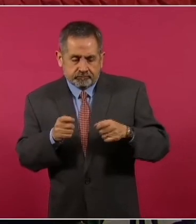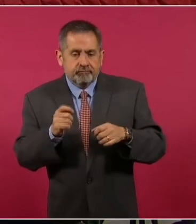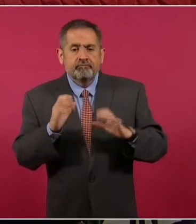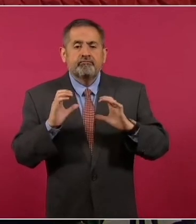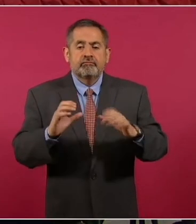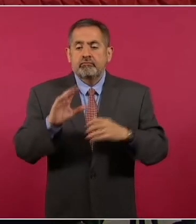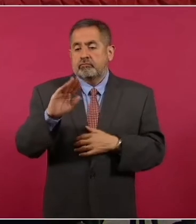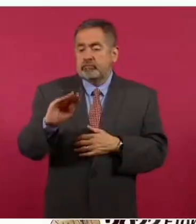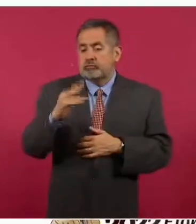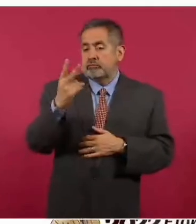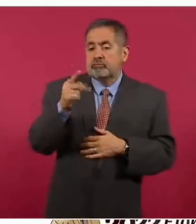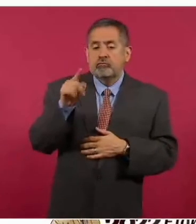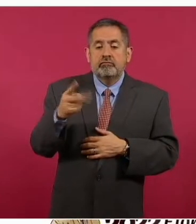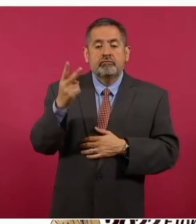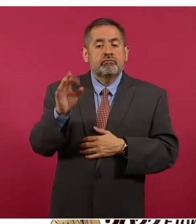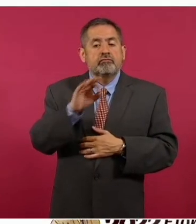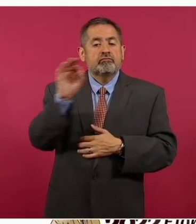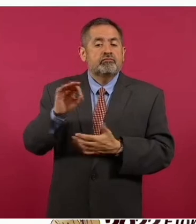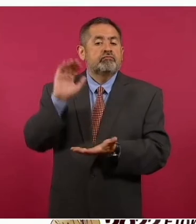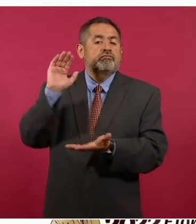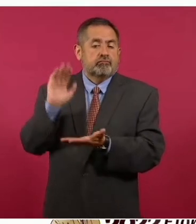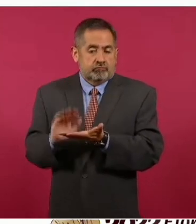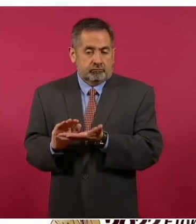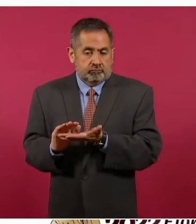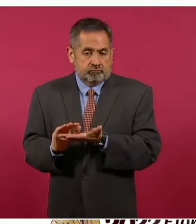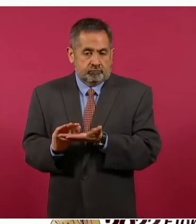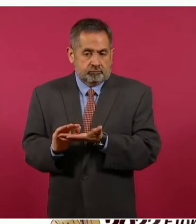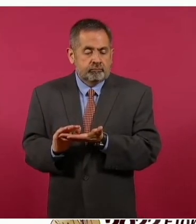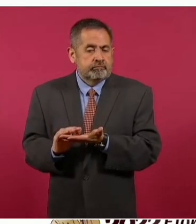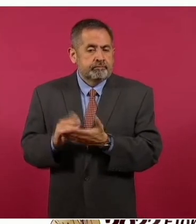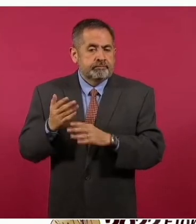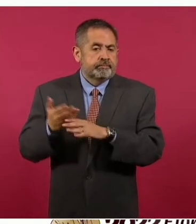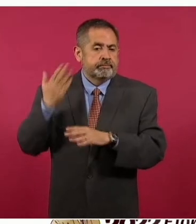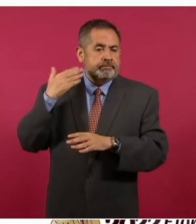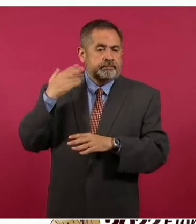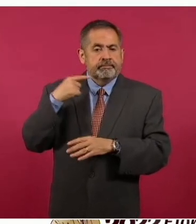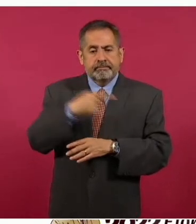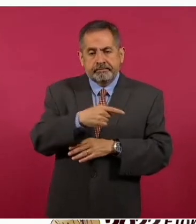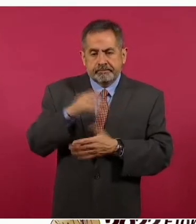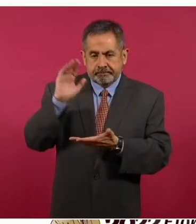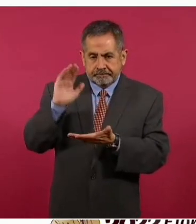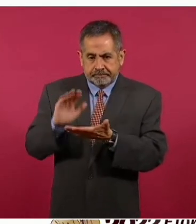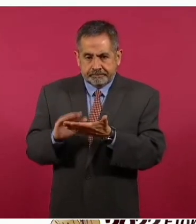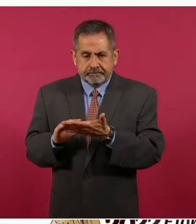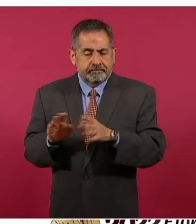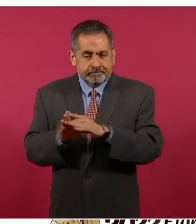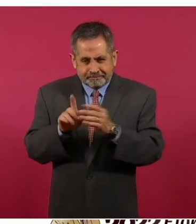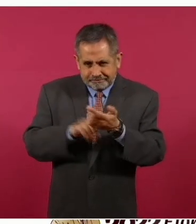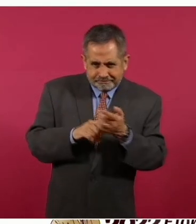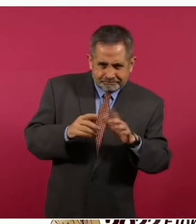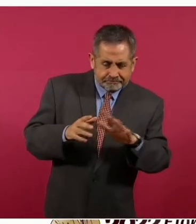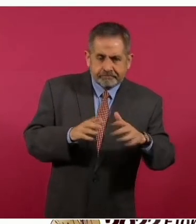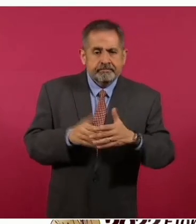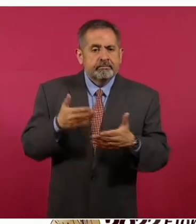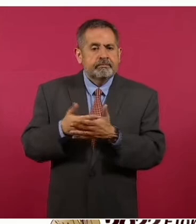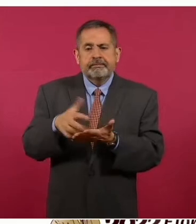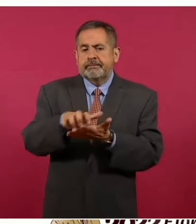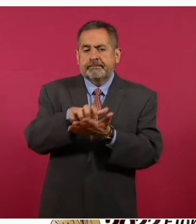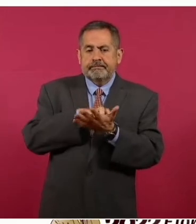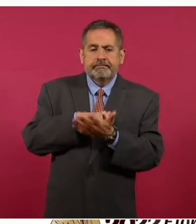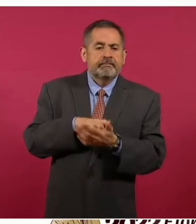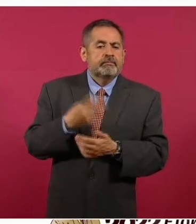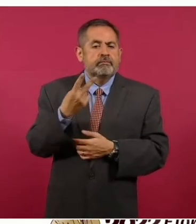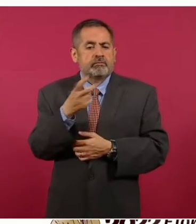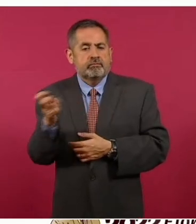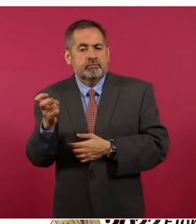.2 por ciento menos de la incidencia de este delito, con un ahorro estimado de